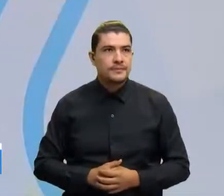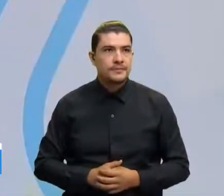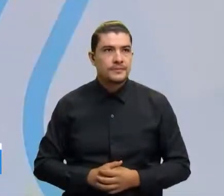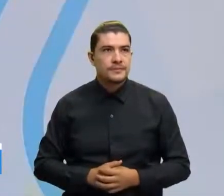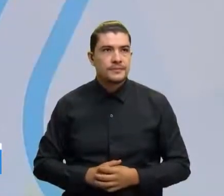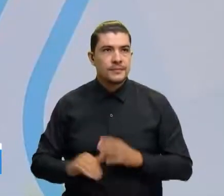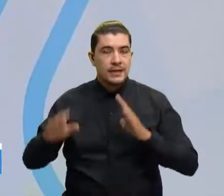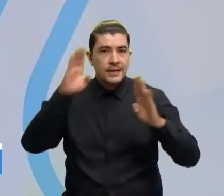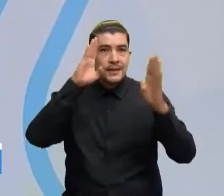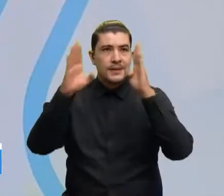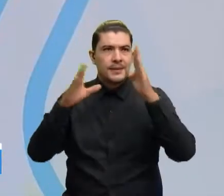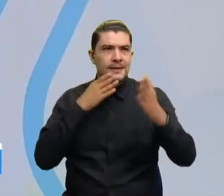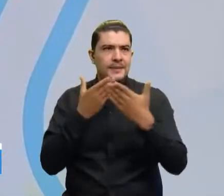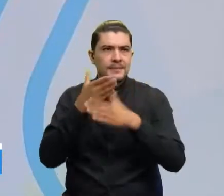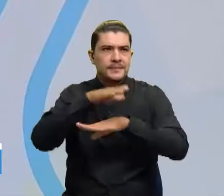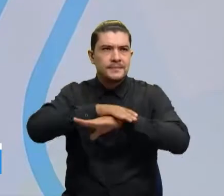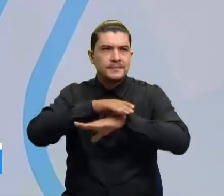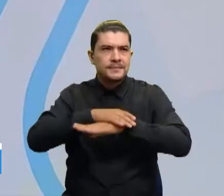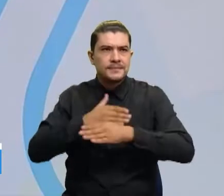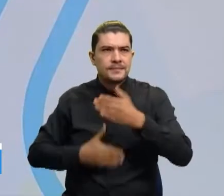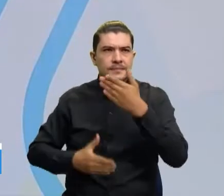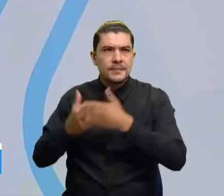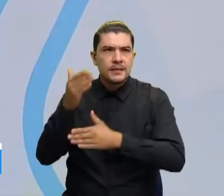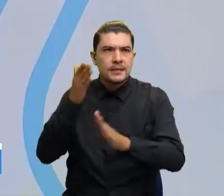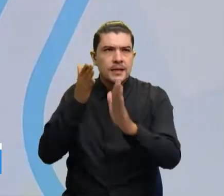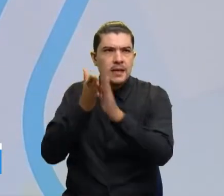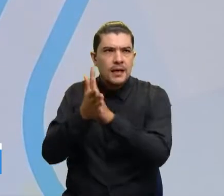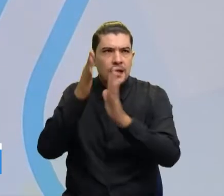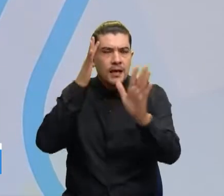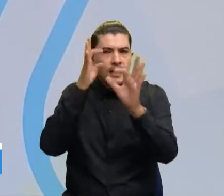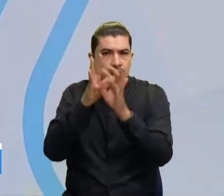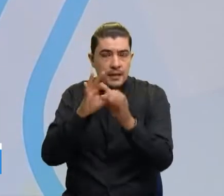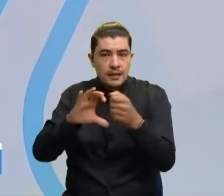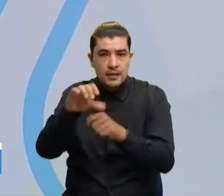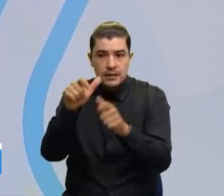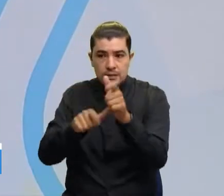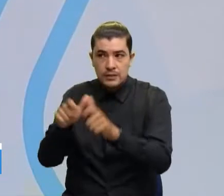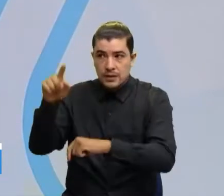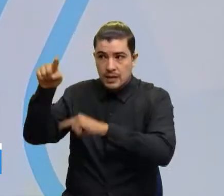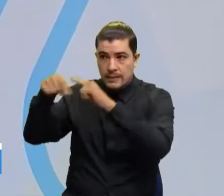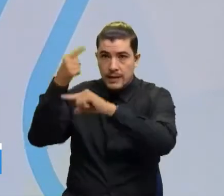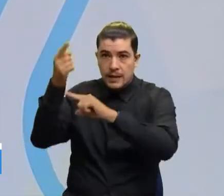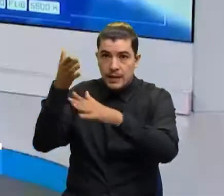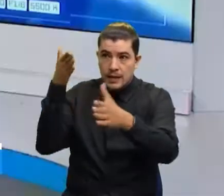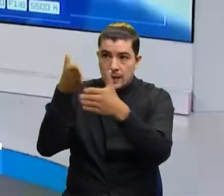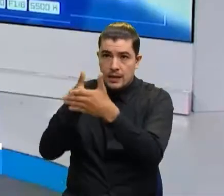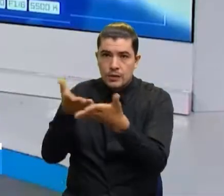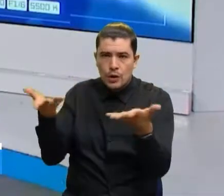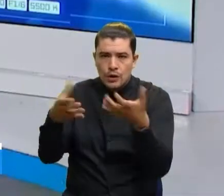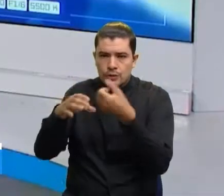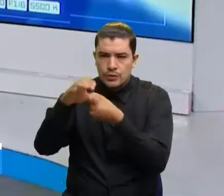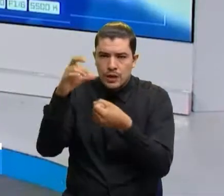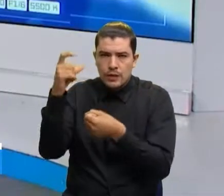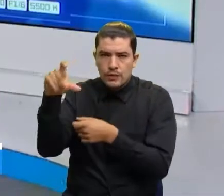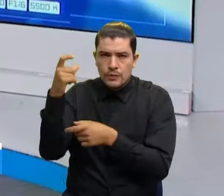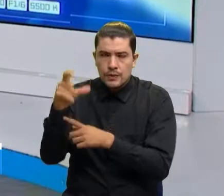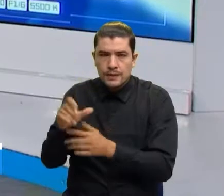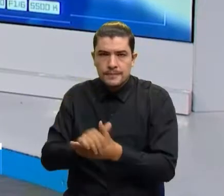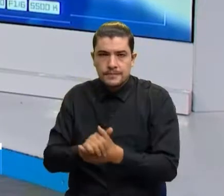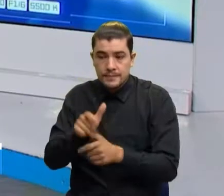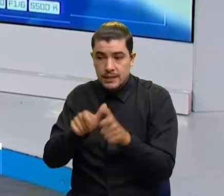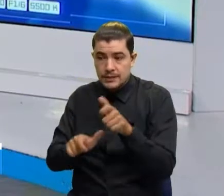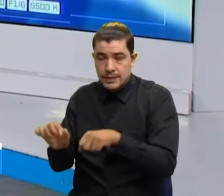Televidentes de Oriente Noticias, iniciamos nuestra sección de Lente Ciudadano con una denuncia que nos llega desde la ciudad de Cúcuta. Los conductores que